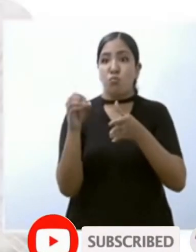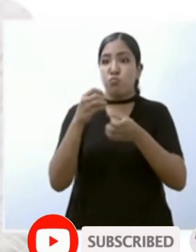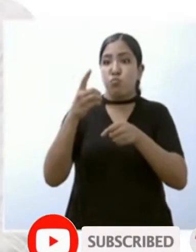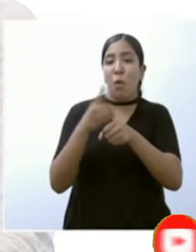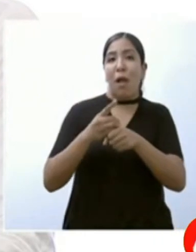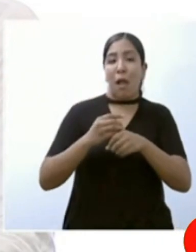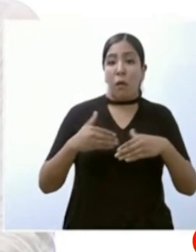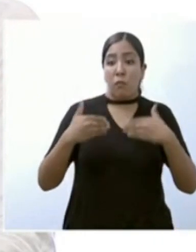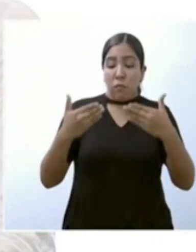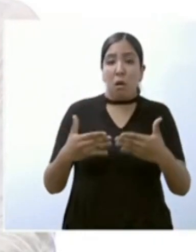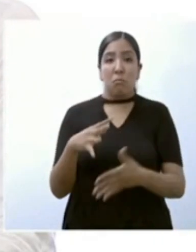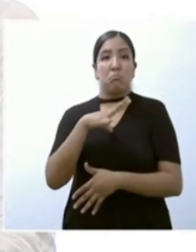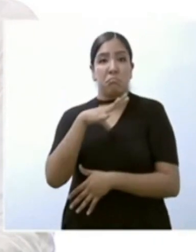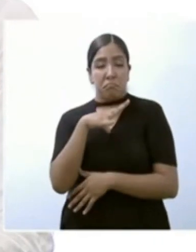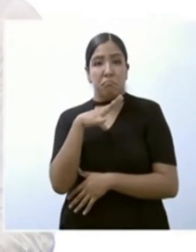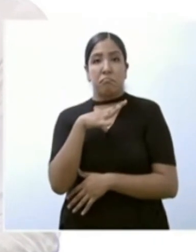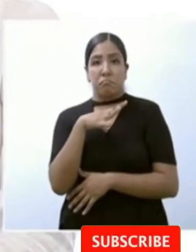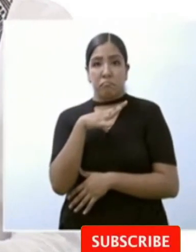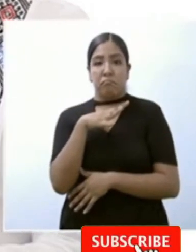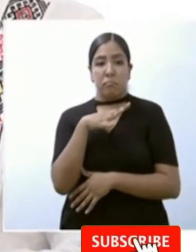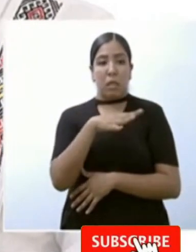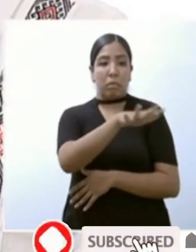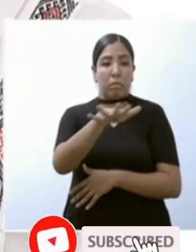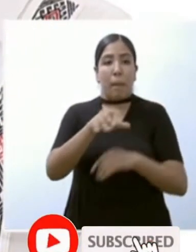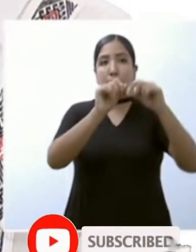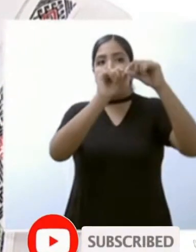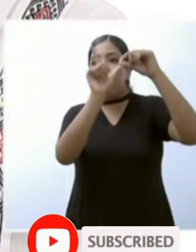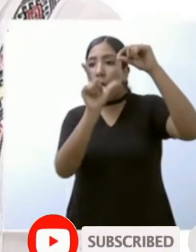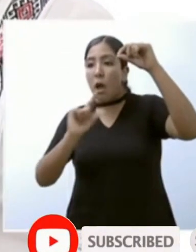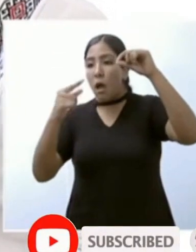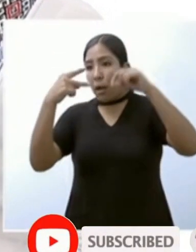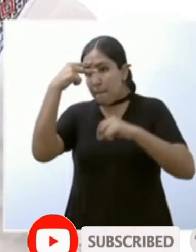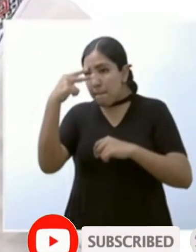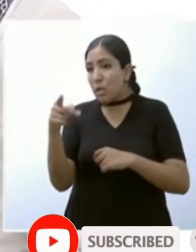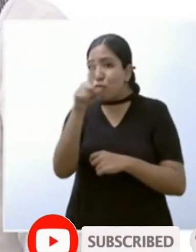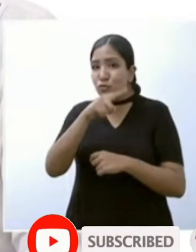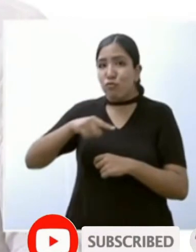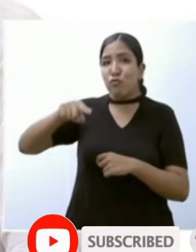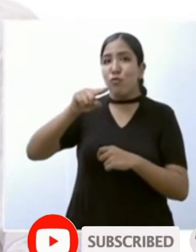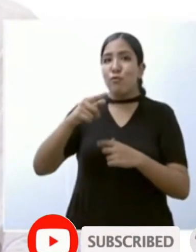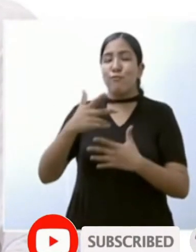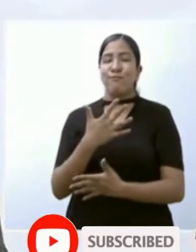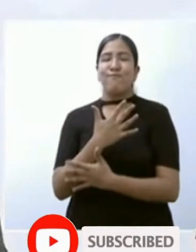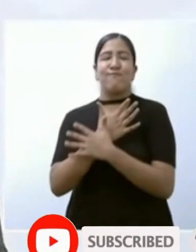en nuestro país, en nuestro querido México.